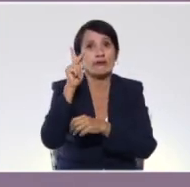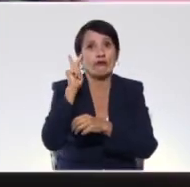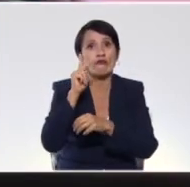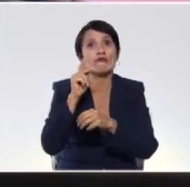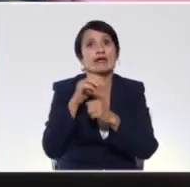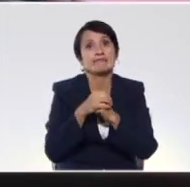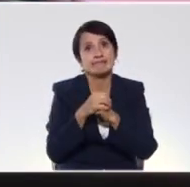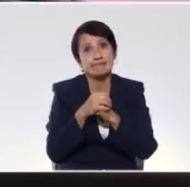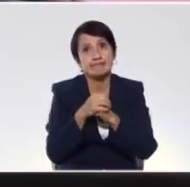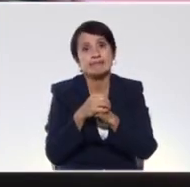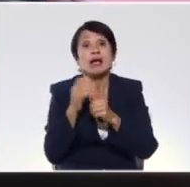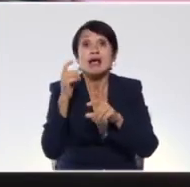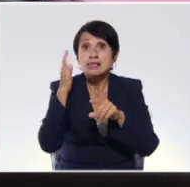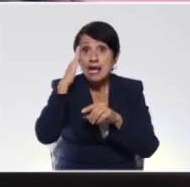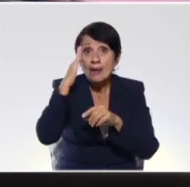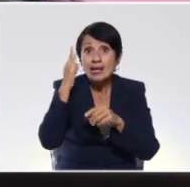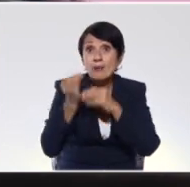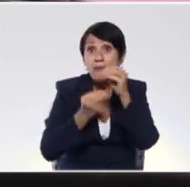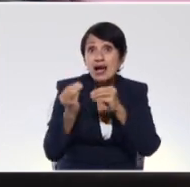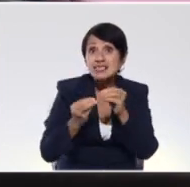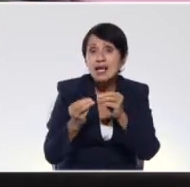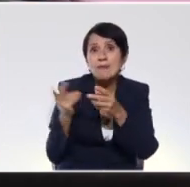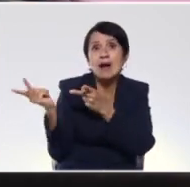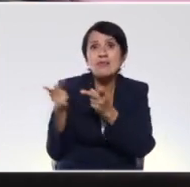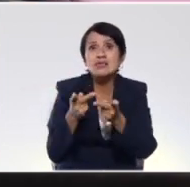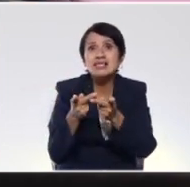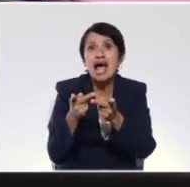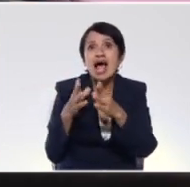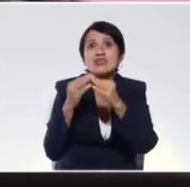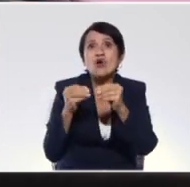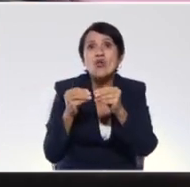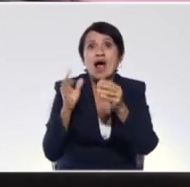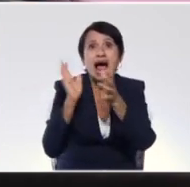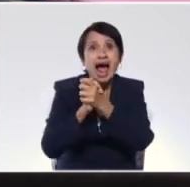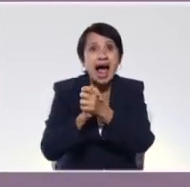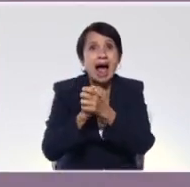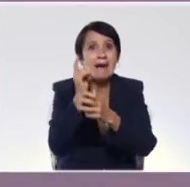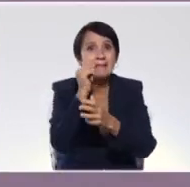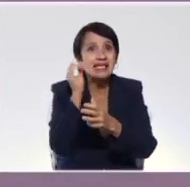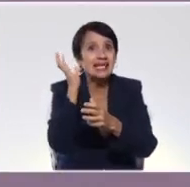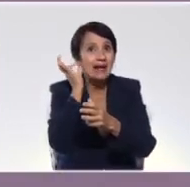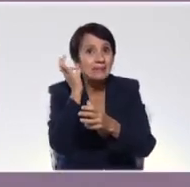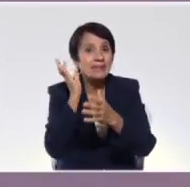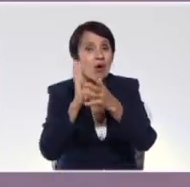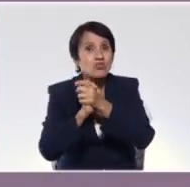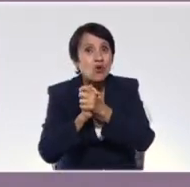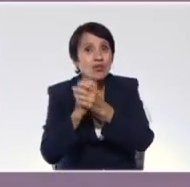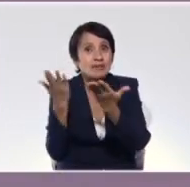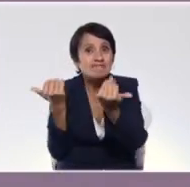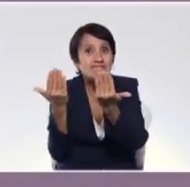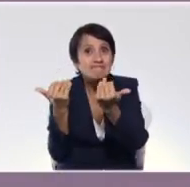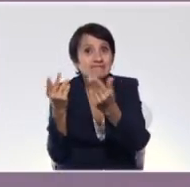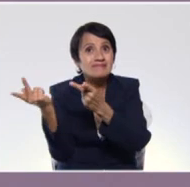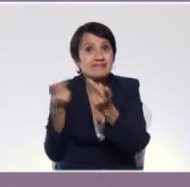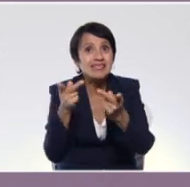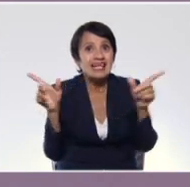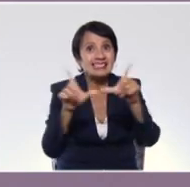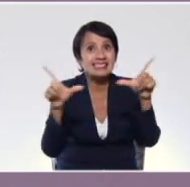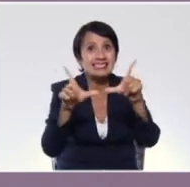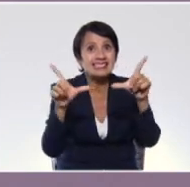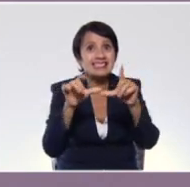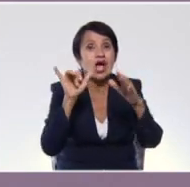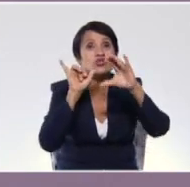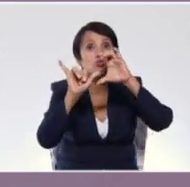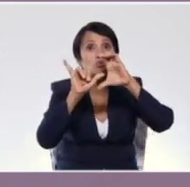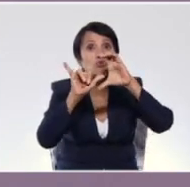Claro. También, ay, pero ¿sabes qué vamos a hacer? Vamos a invitar a los amiguitos y a las amiguitas a que visiten nuestro canal de YouTube.